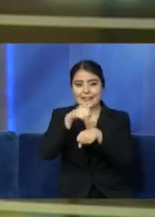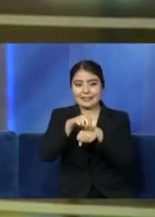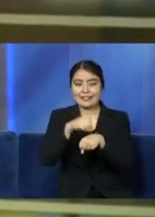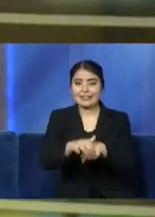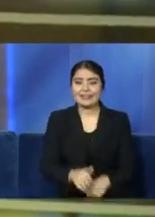-00, dice...